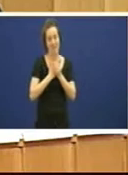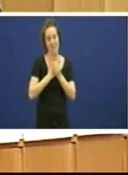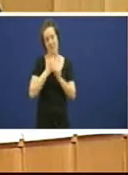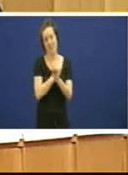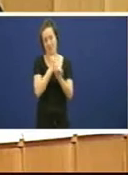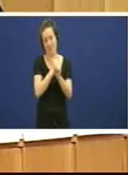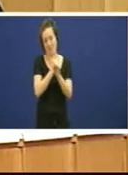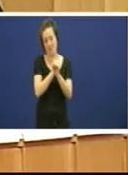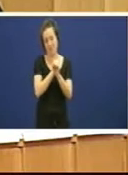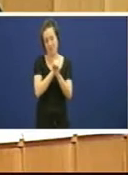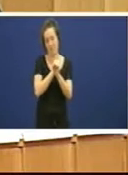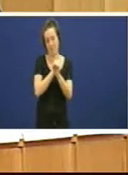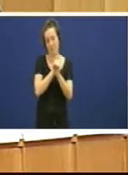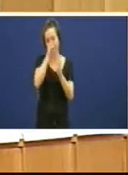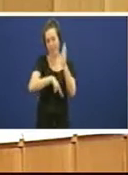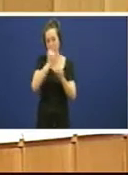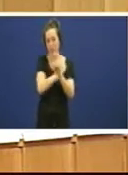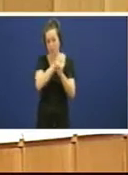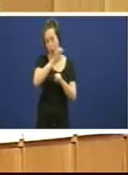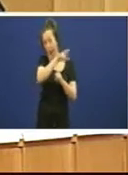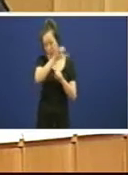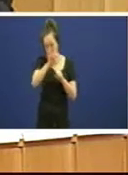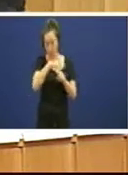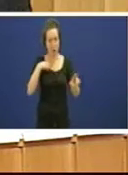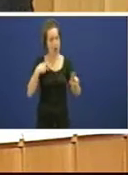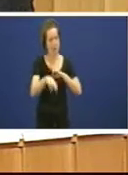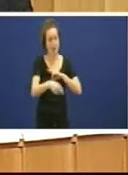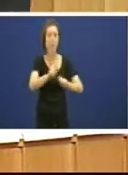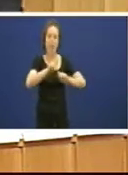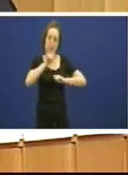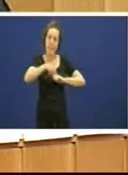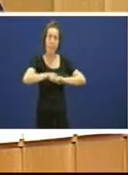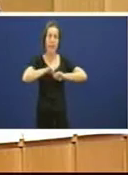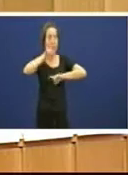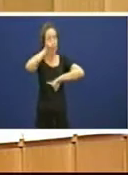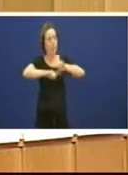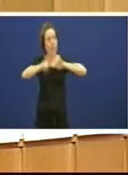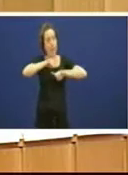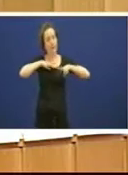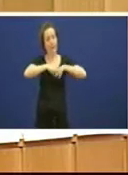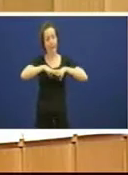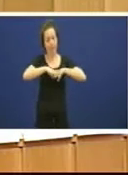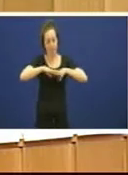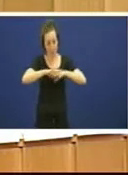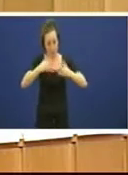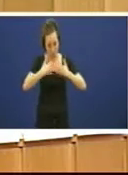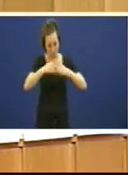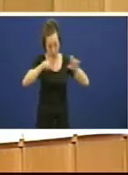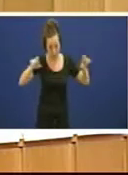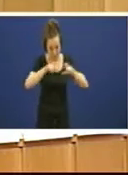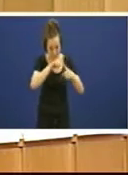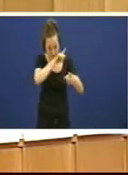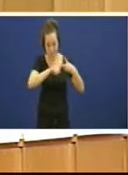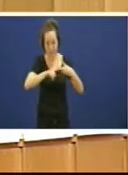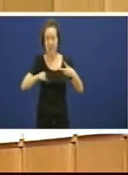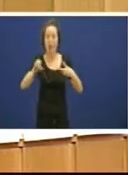gasta non pero que a nos preocupa nos tamén preocupa nos tamén todo o tecido empresarial todas as organizacións non